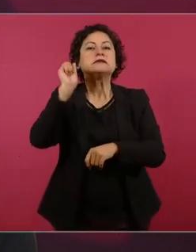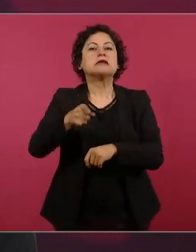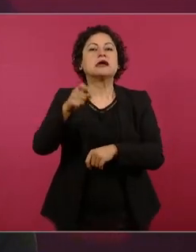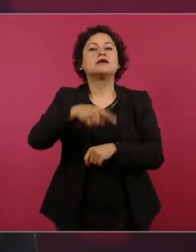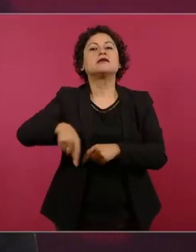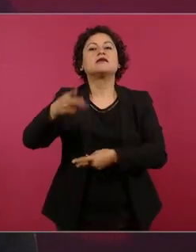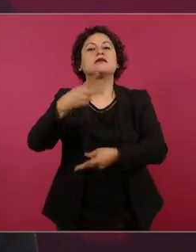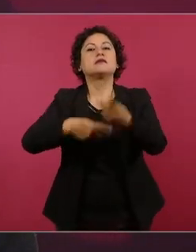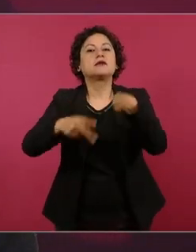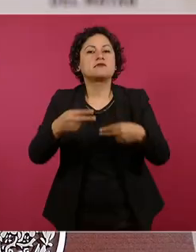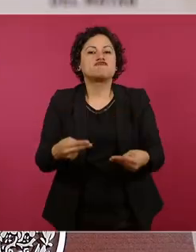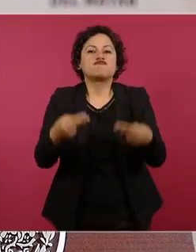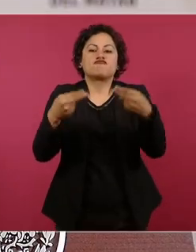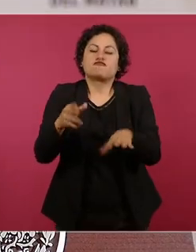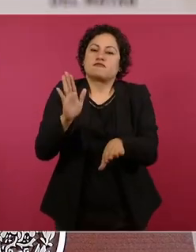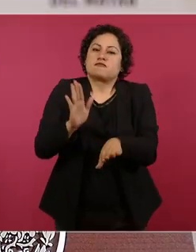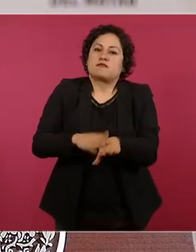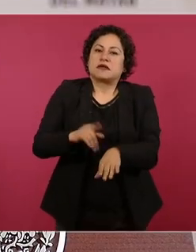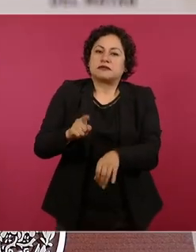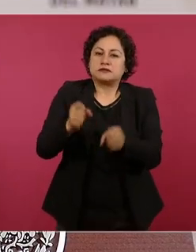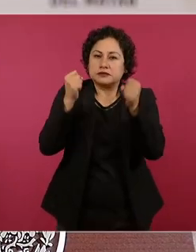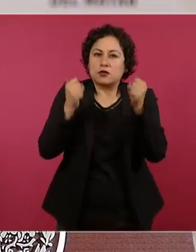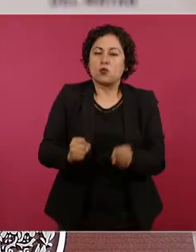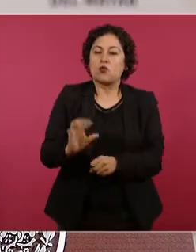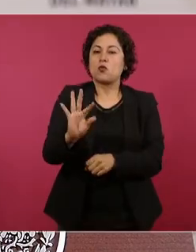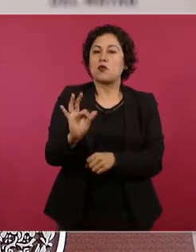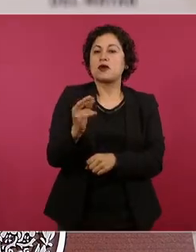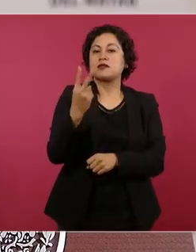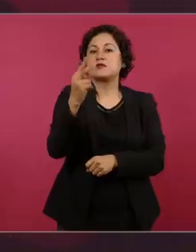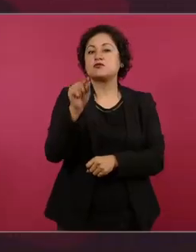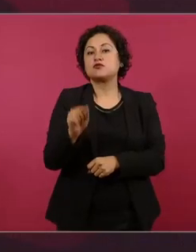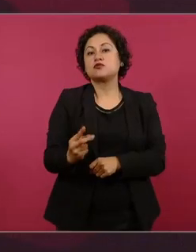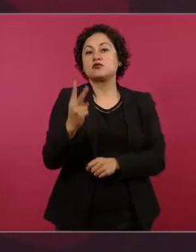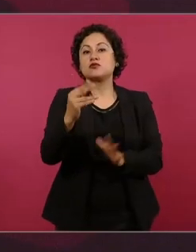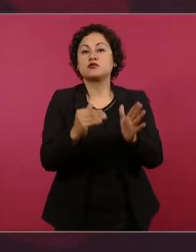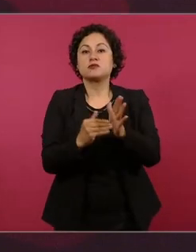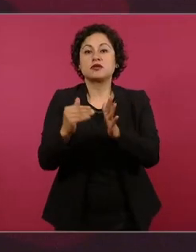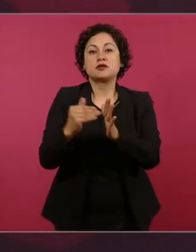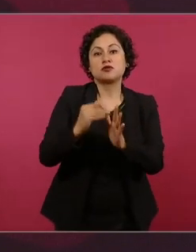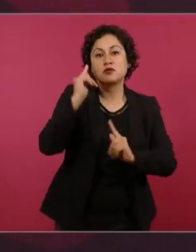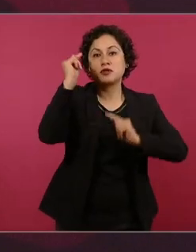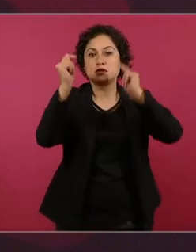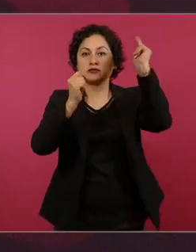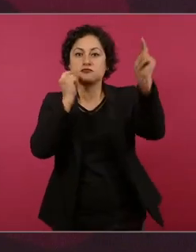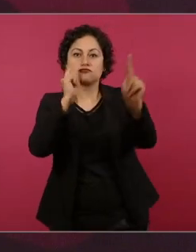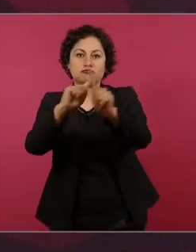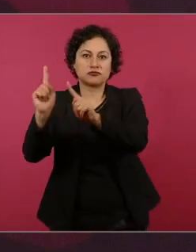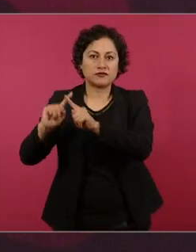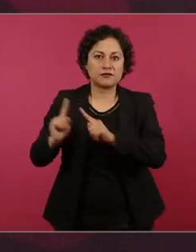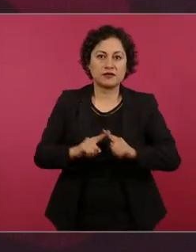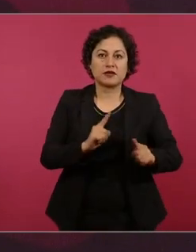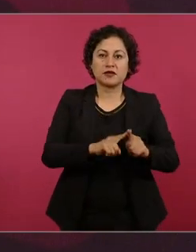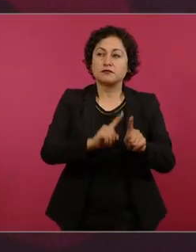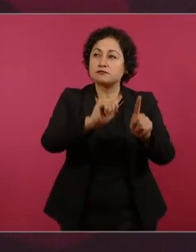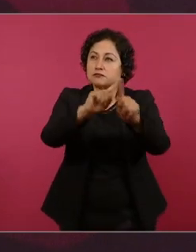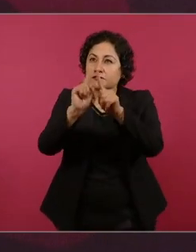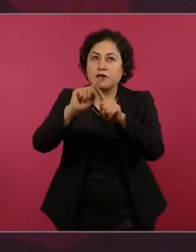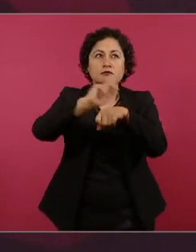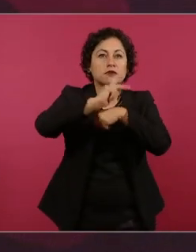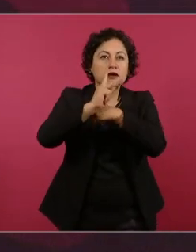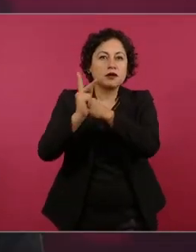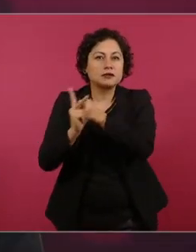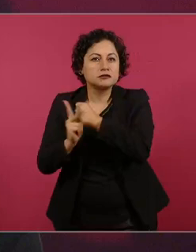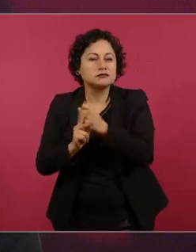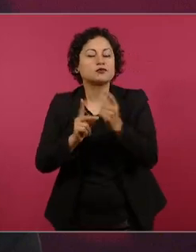42.2 millones de turistas con ingreso de divisas sin precedente del orden de los 33